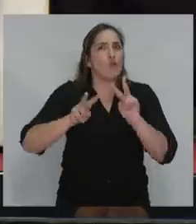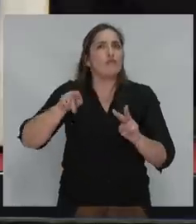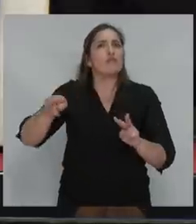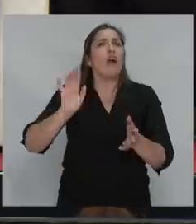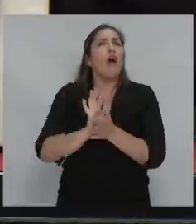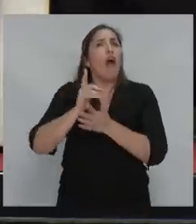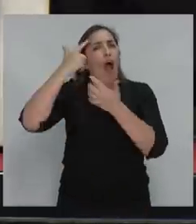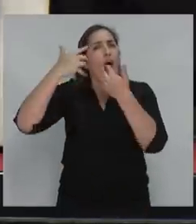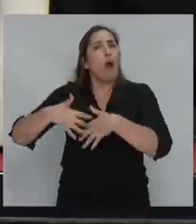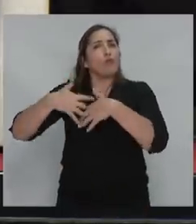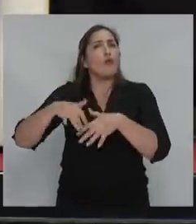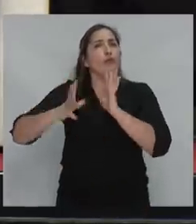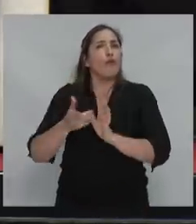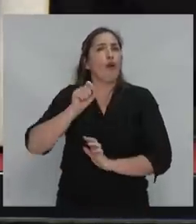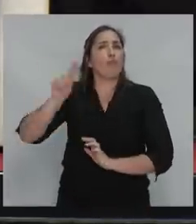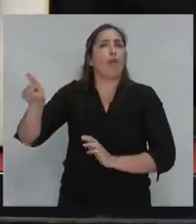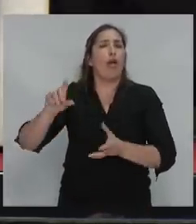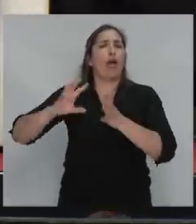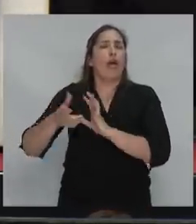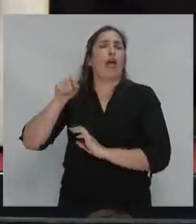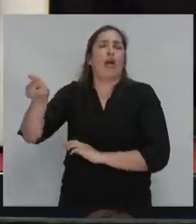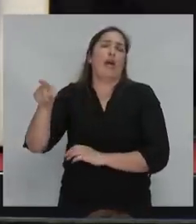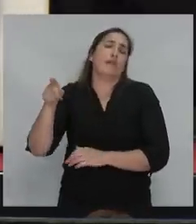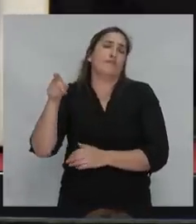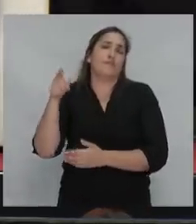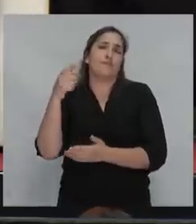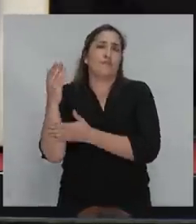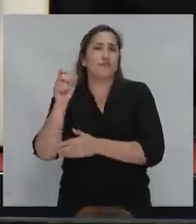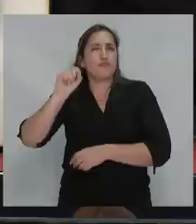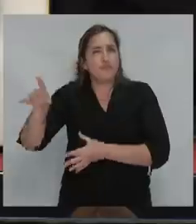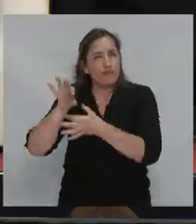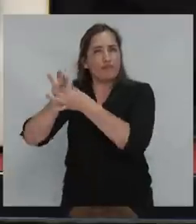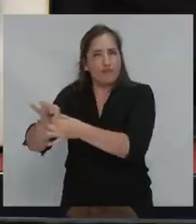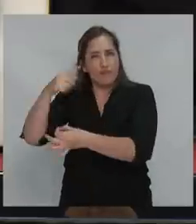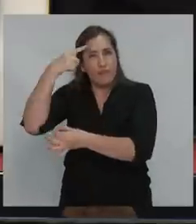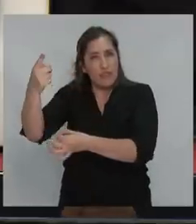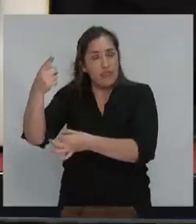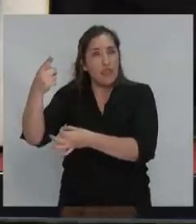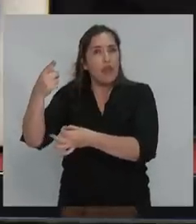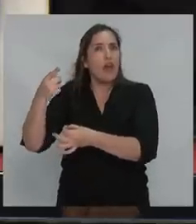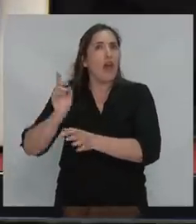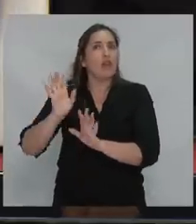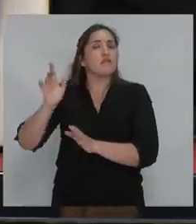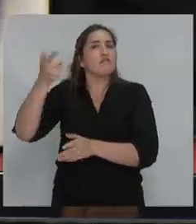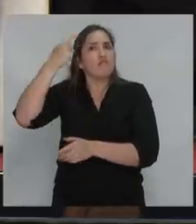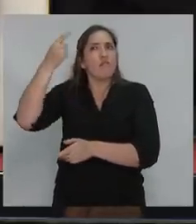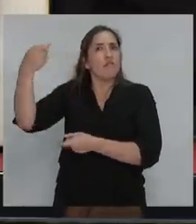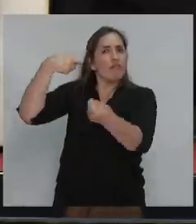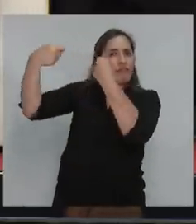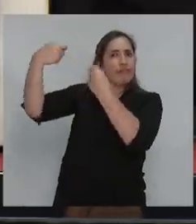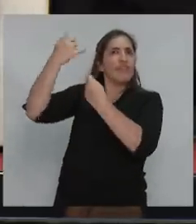conservador que gobierna el 90 o el 95% de nuestros procedimientos cerebrales.